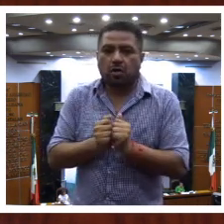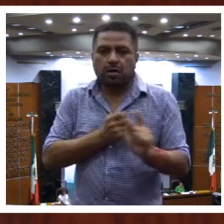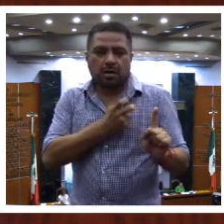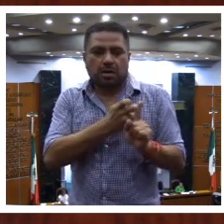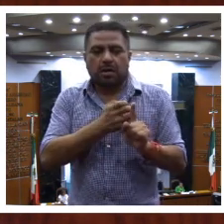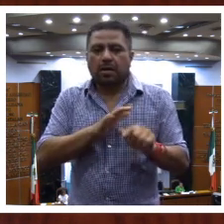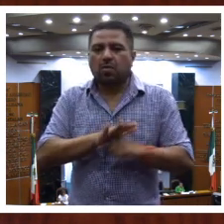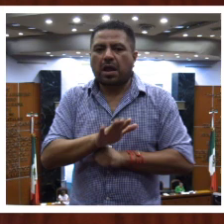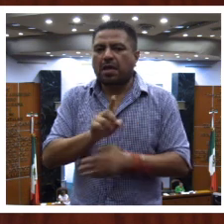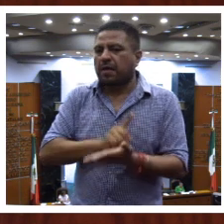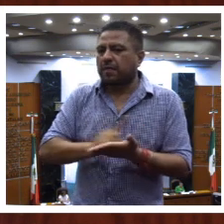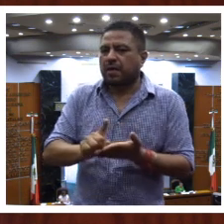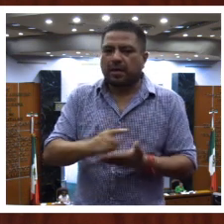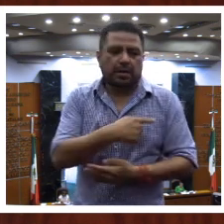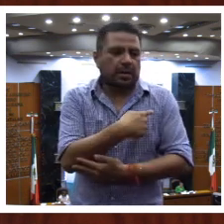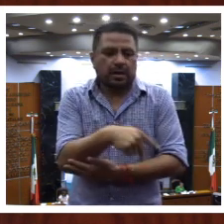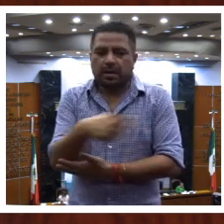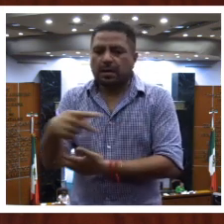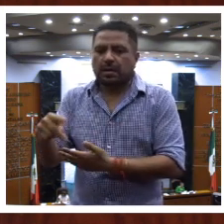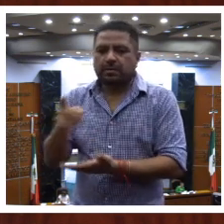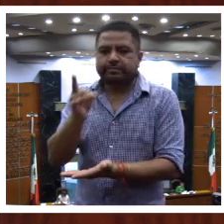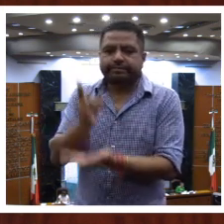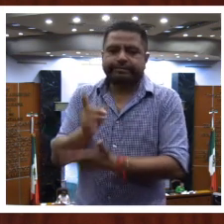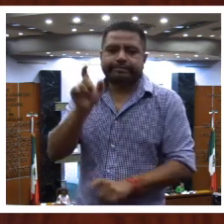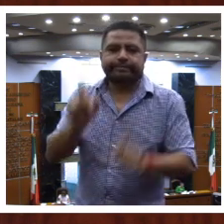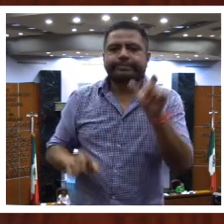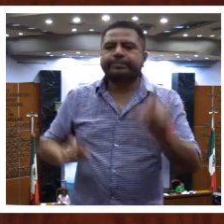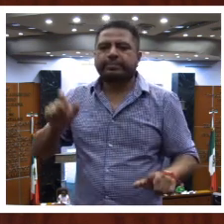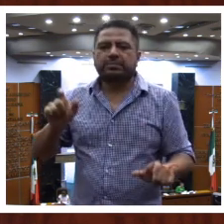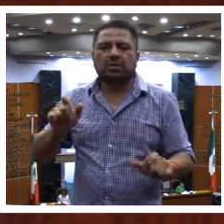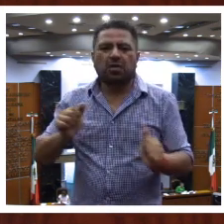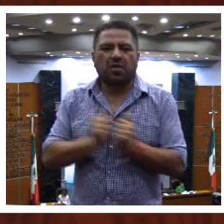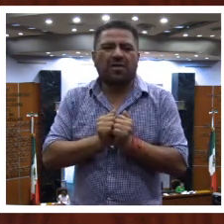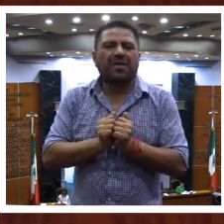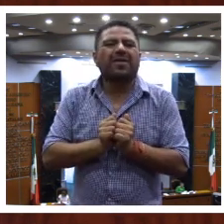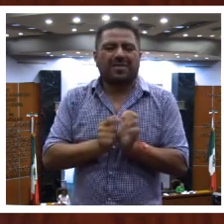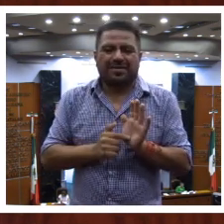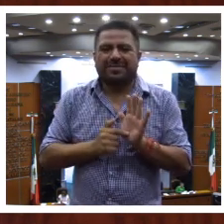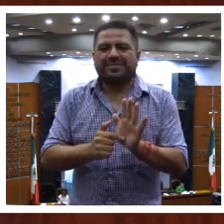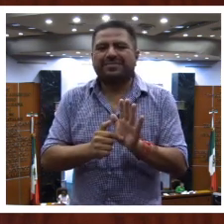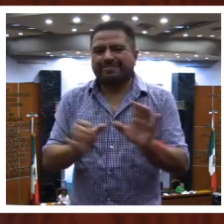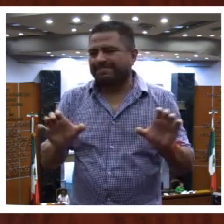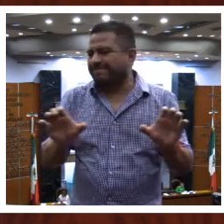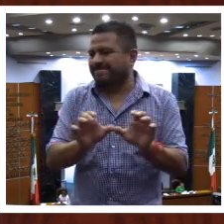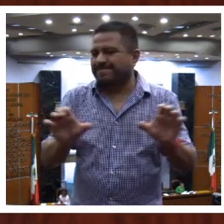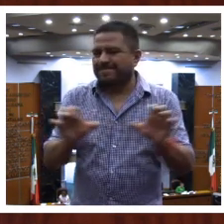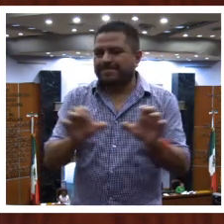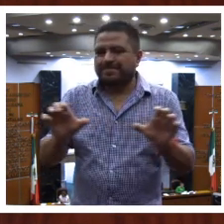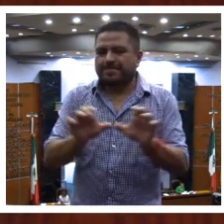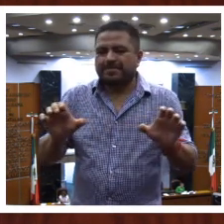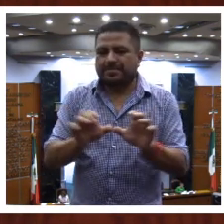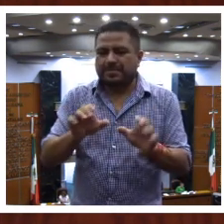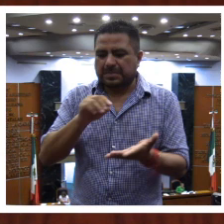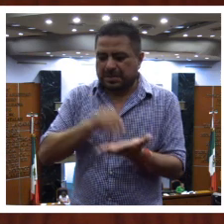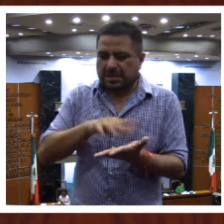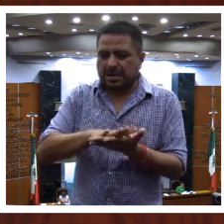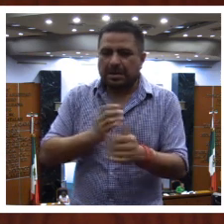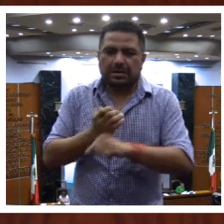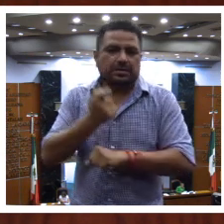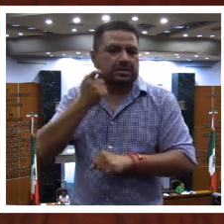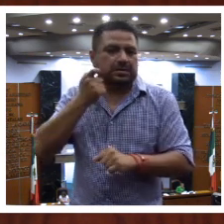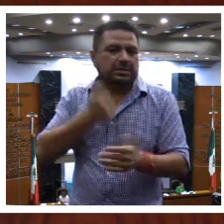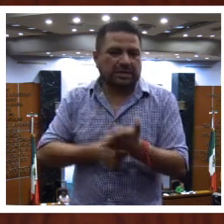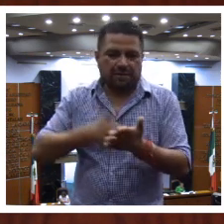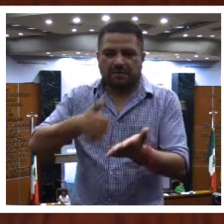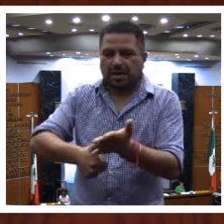el pleno derecho a la identidad a través de la expedición de las constancias registrales del Estado